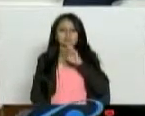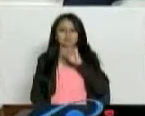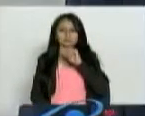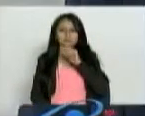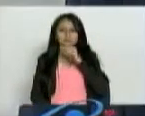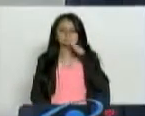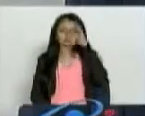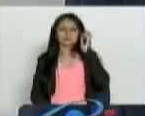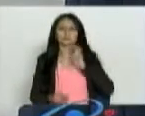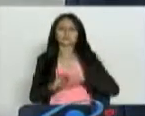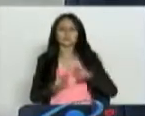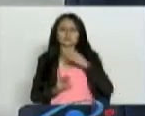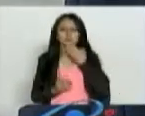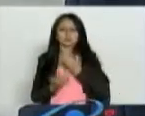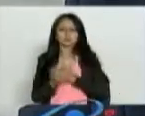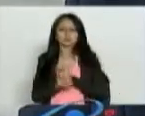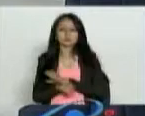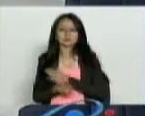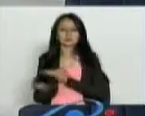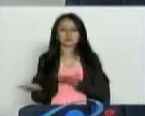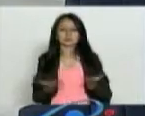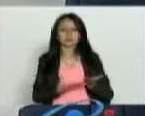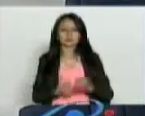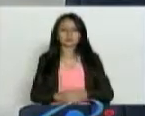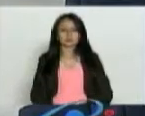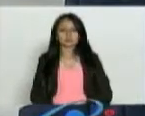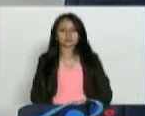Gloria en Manizales, bienvenida Gloria, buenas tardes.